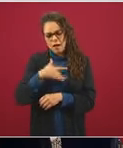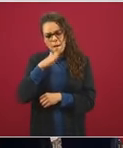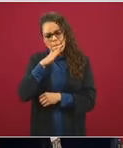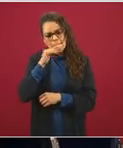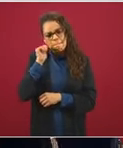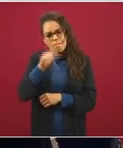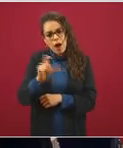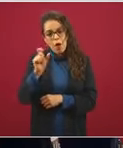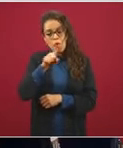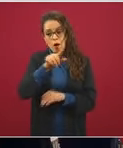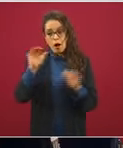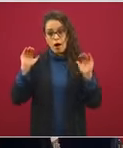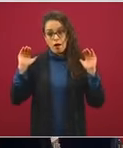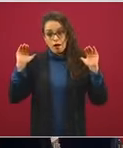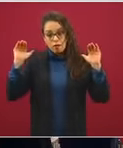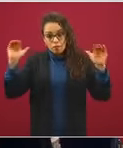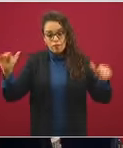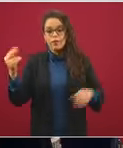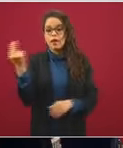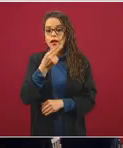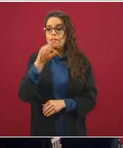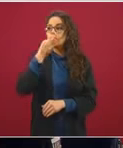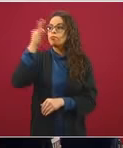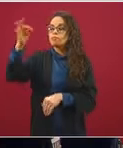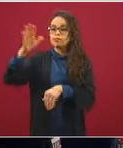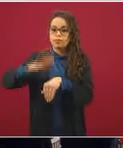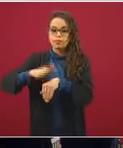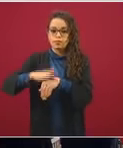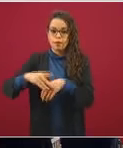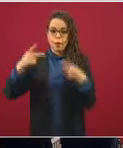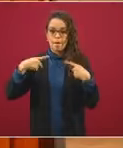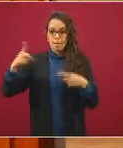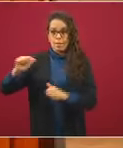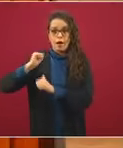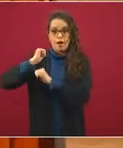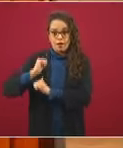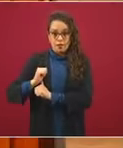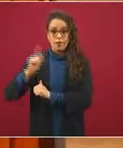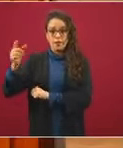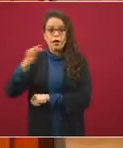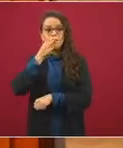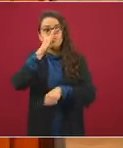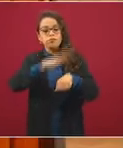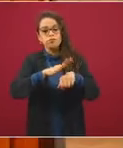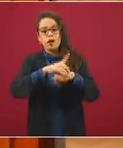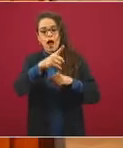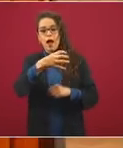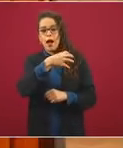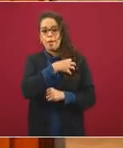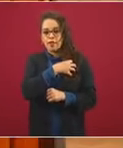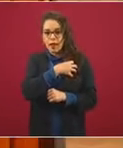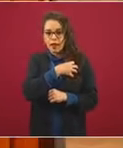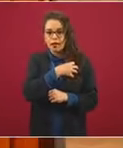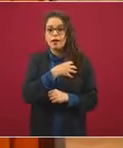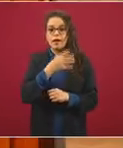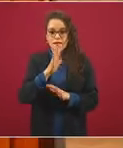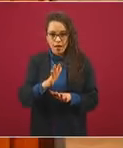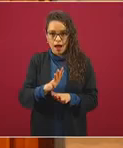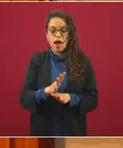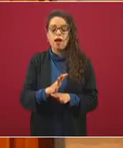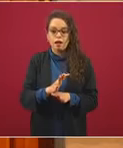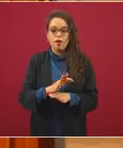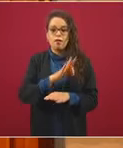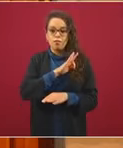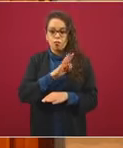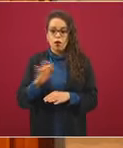su vuelo, hay que reportarlo con el personal de sobrecargo, mismo que va a reportarlo con el capitán para que estén listos en